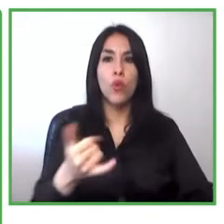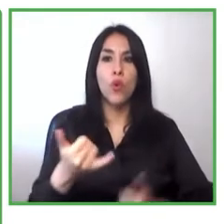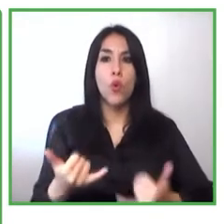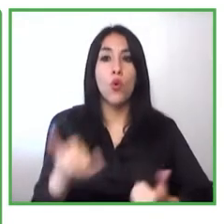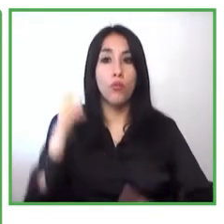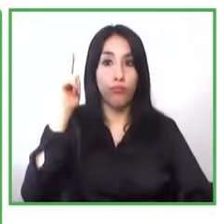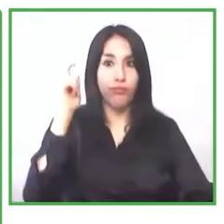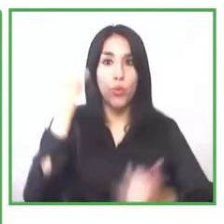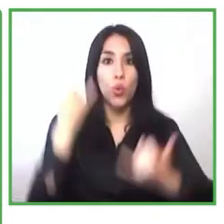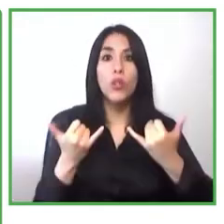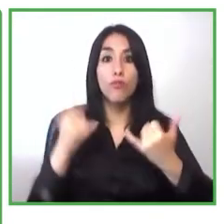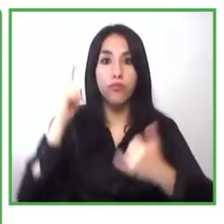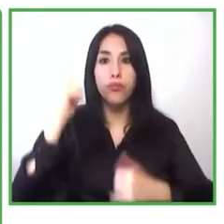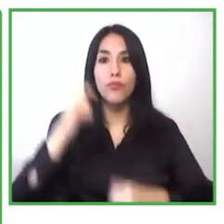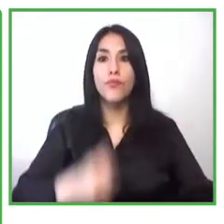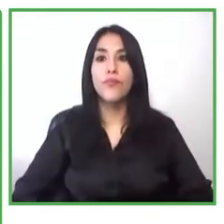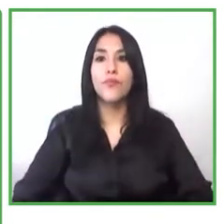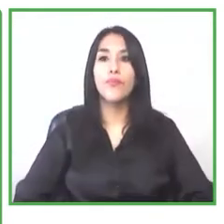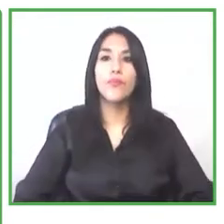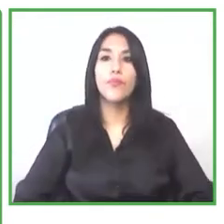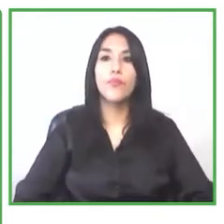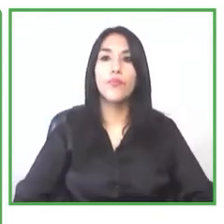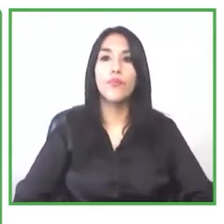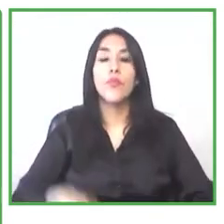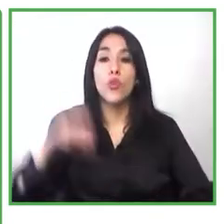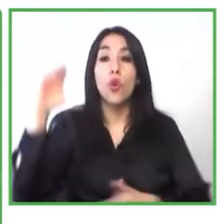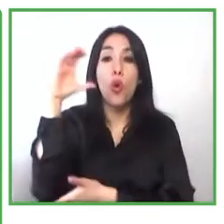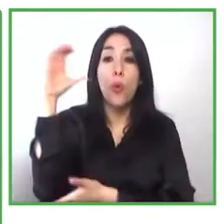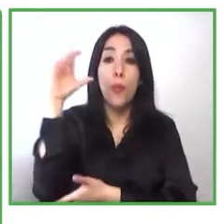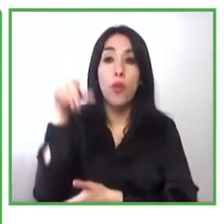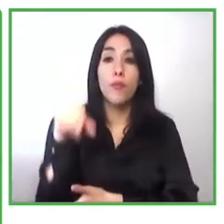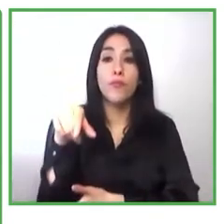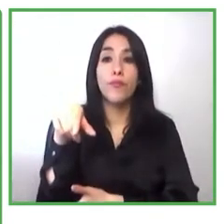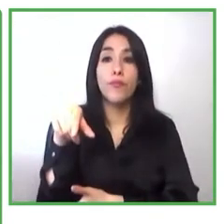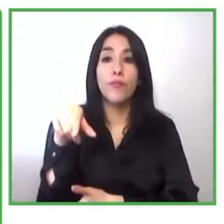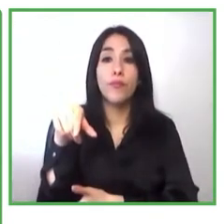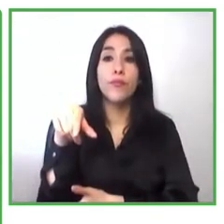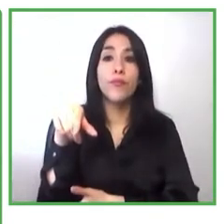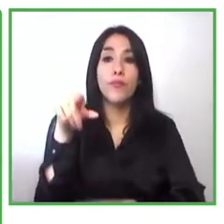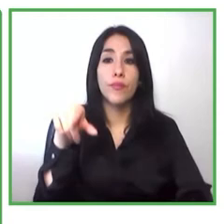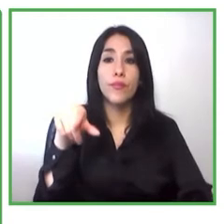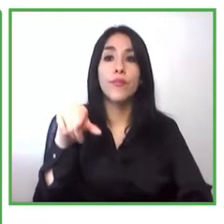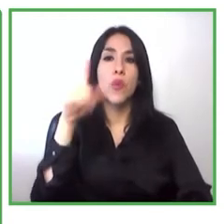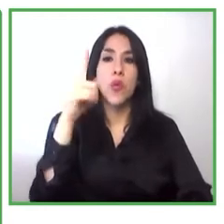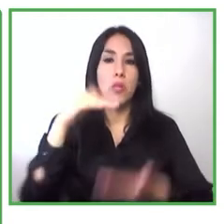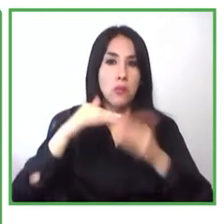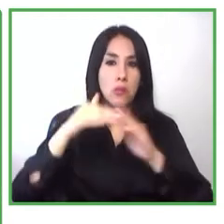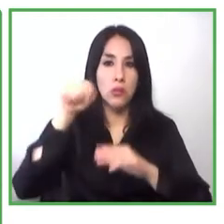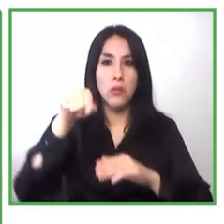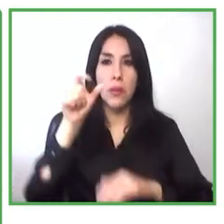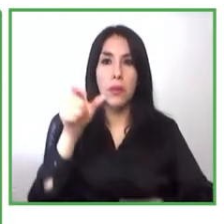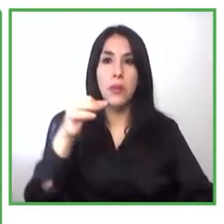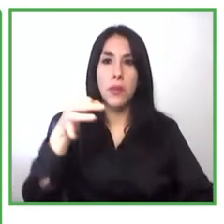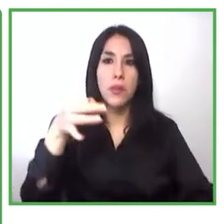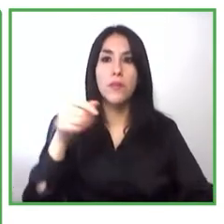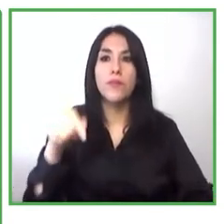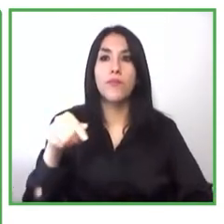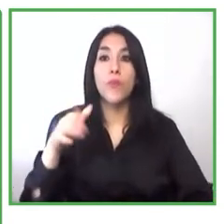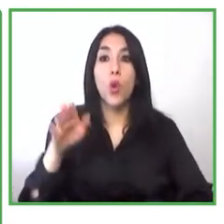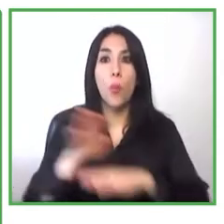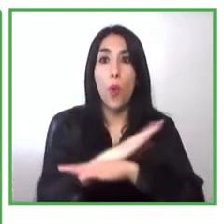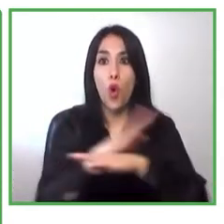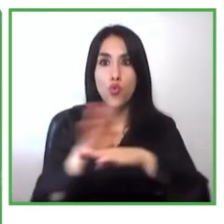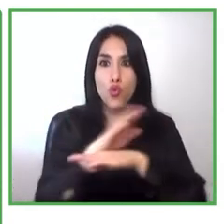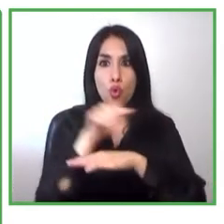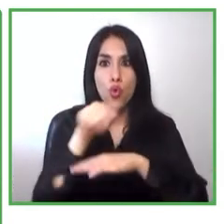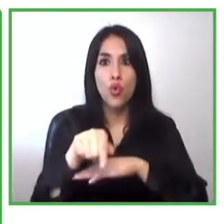caso es Juan Pablo Alzate, que es el líder de generación de ingresos de la fundación. Juan Pablo es economista, es especialista en responsabilidad social de